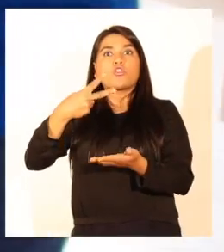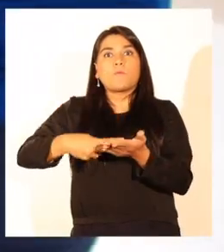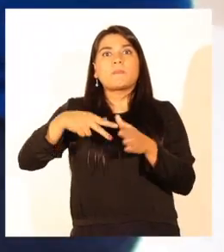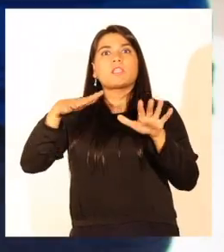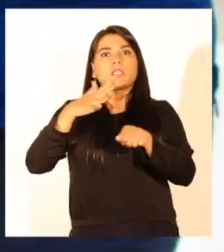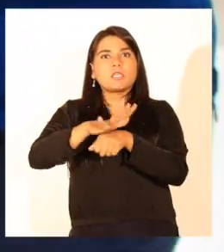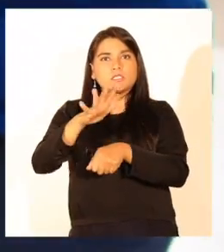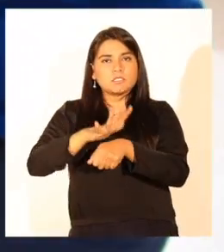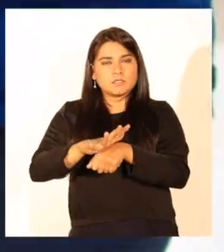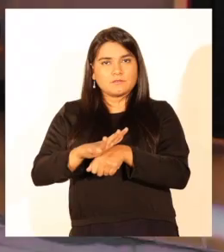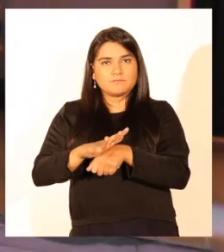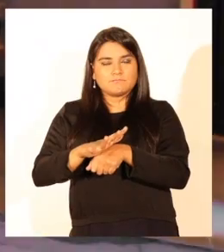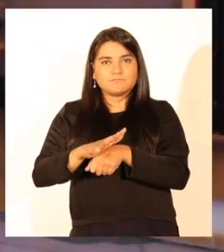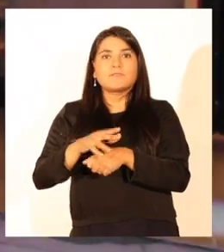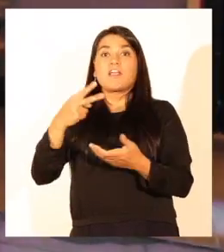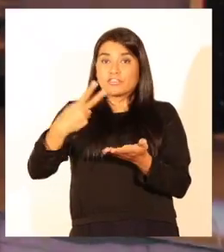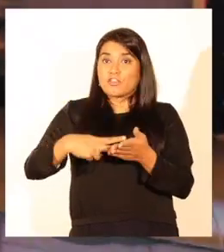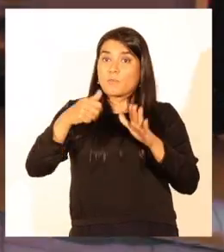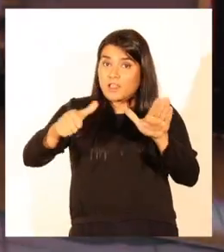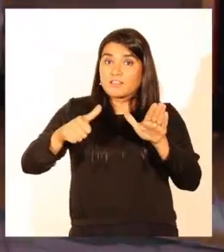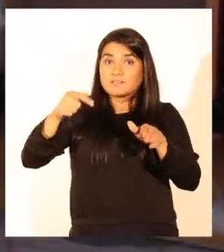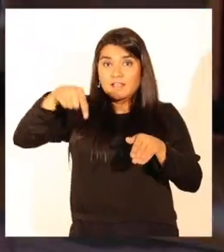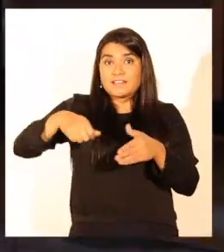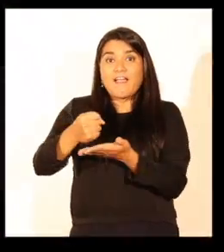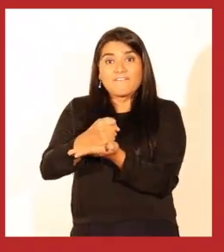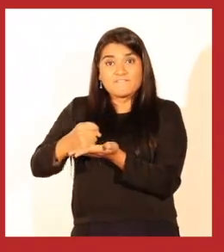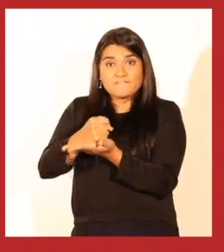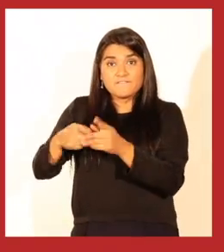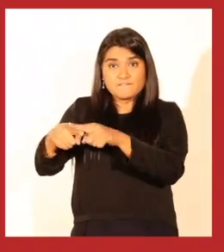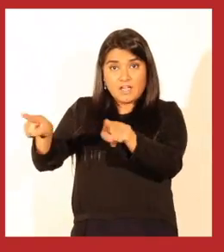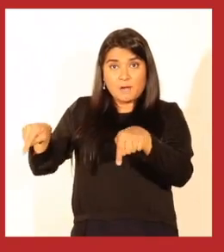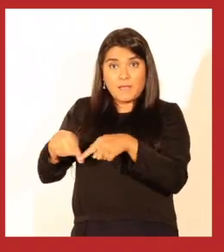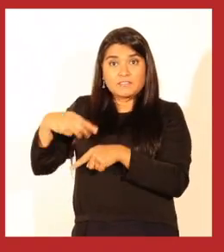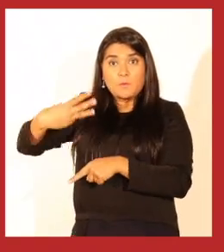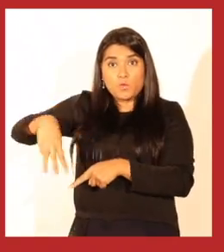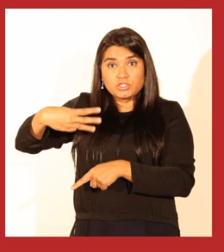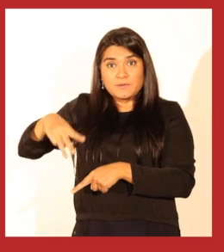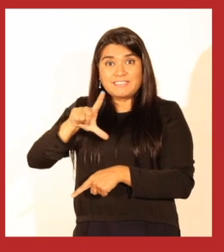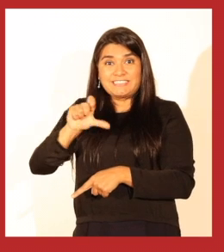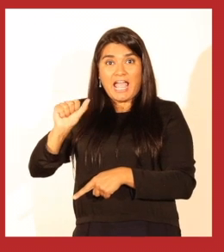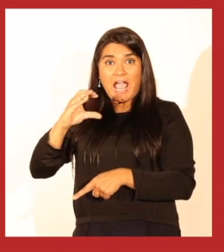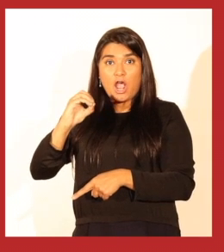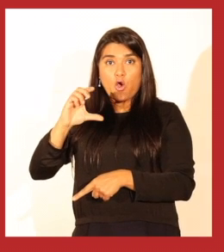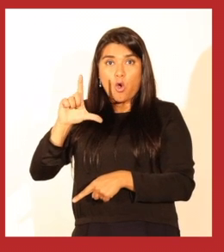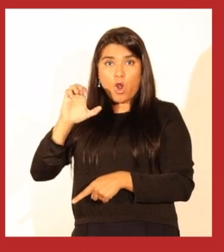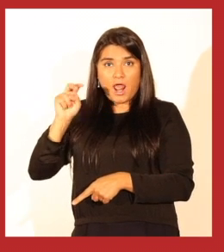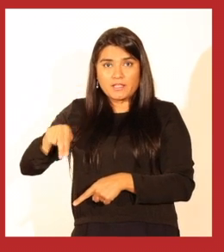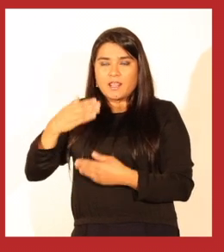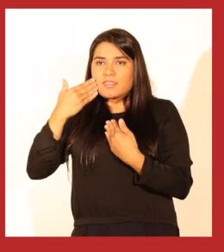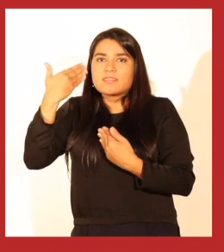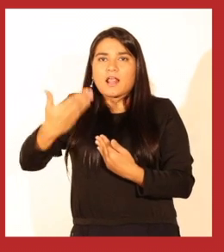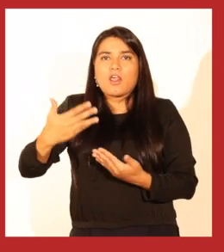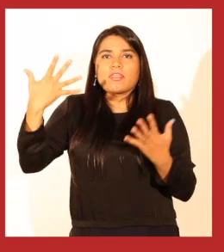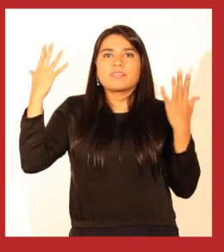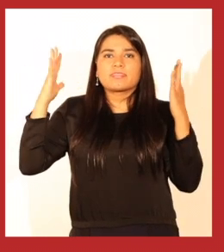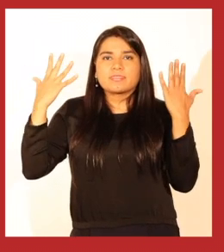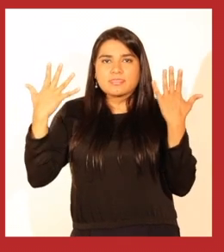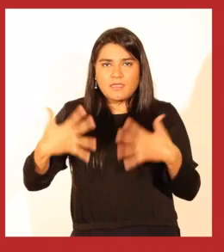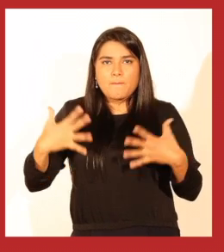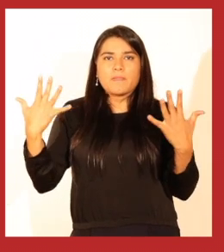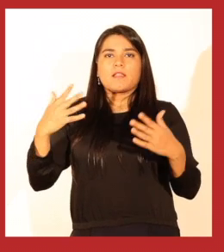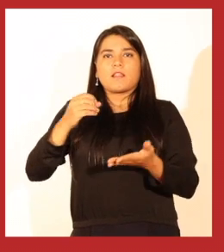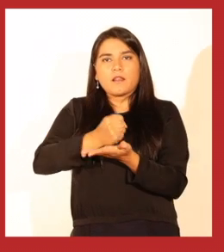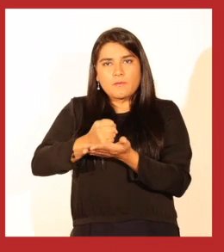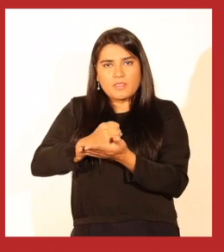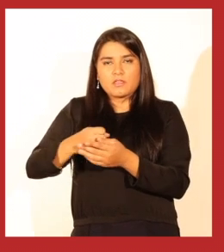del año 2015. Durante el 2016, en nuestra farmacia municipal Yacolén, se entregaron más de 10.000 medicamentos.